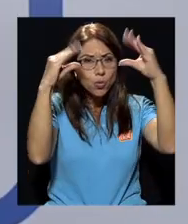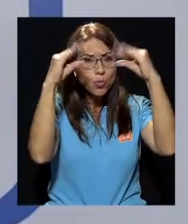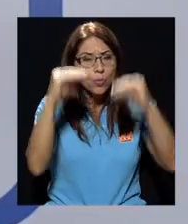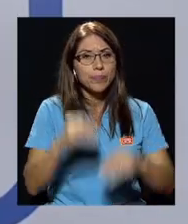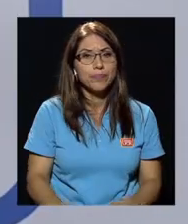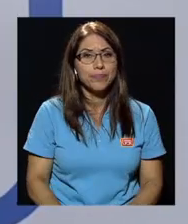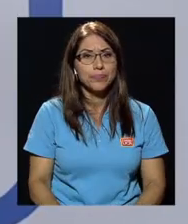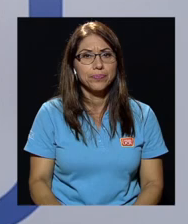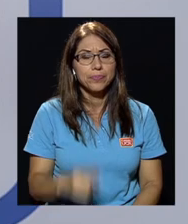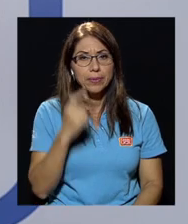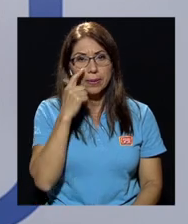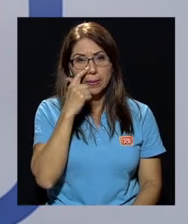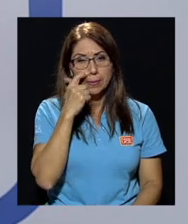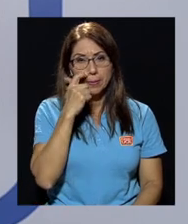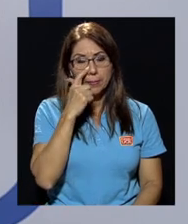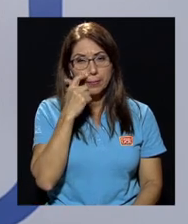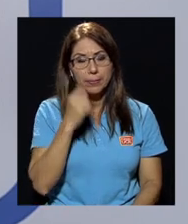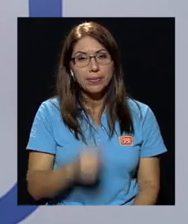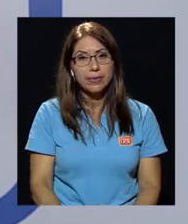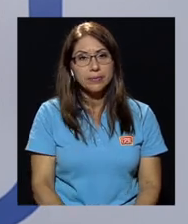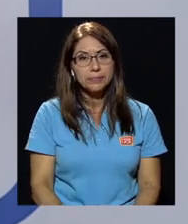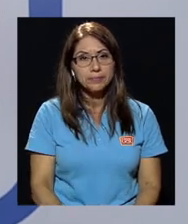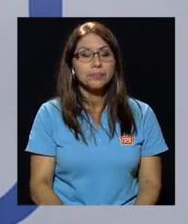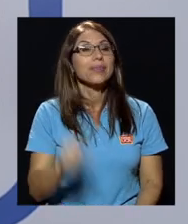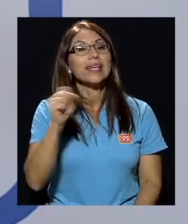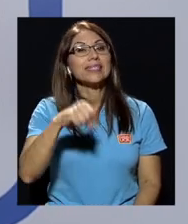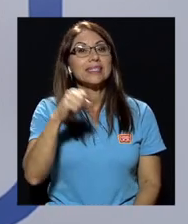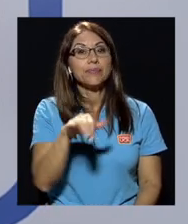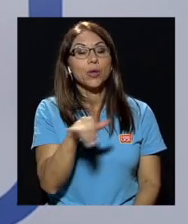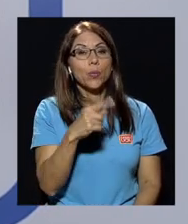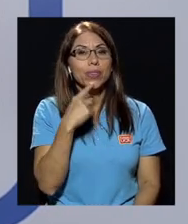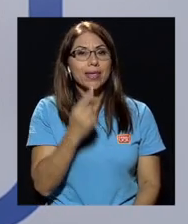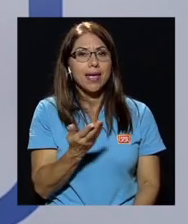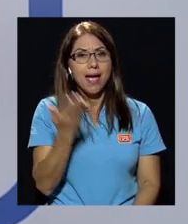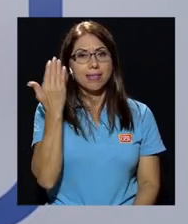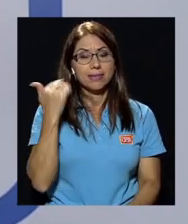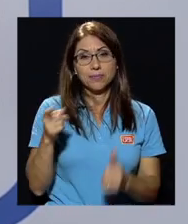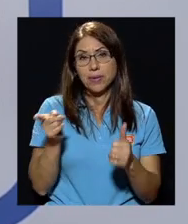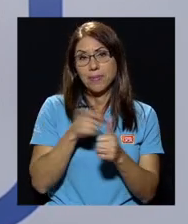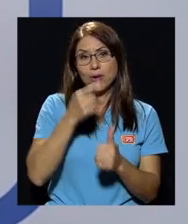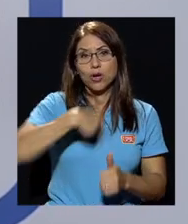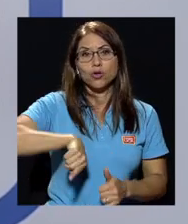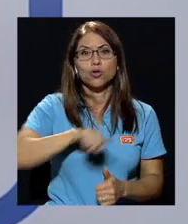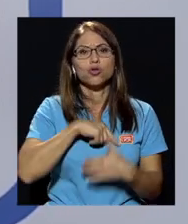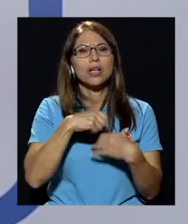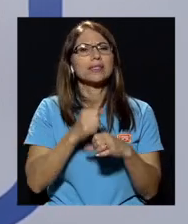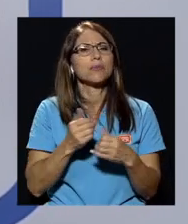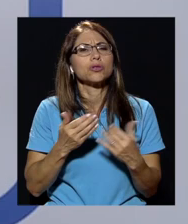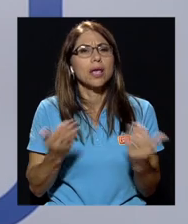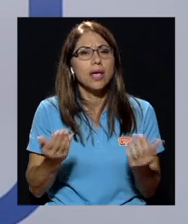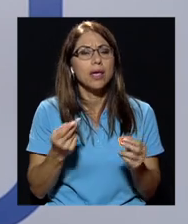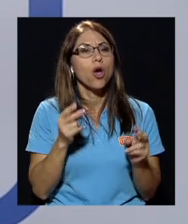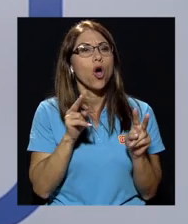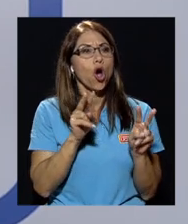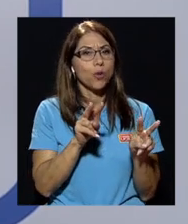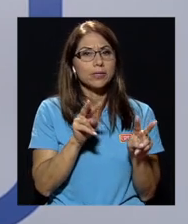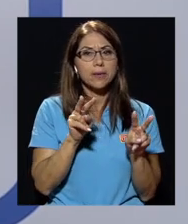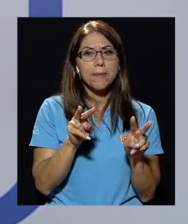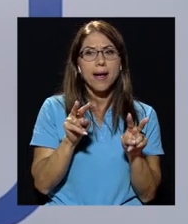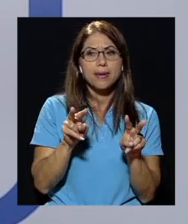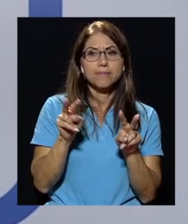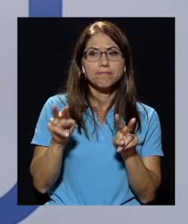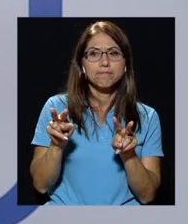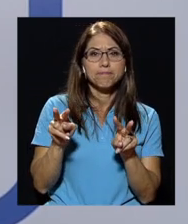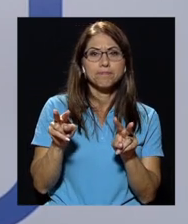como te dije anteriormente, el primer ejercicio, lo primero que hacemos es observar. El año pasado, después